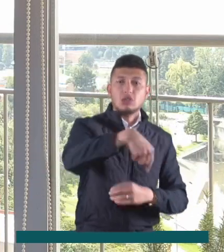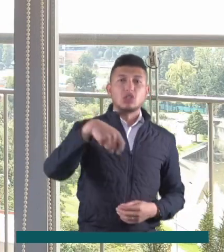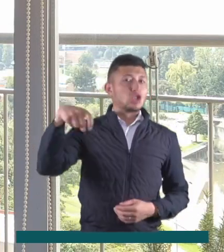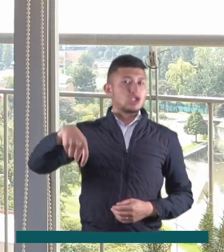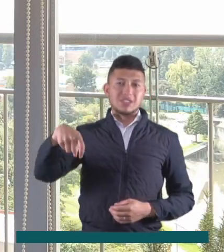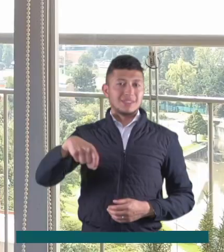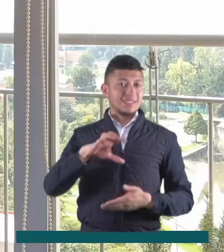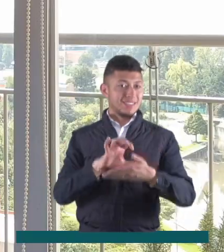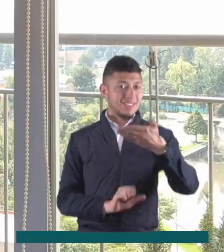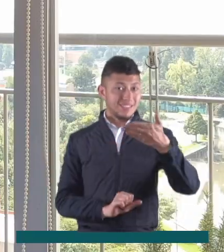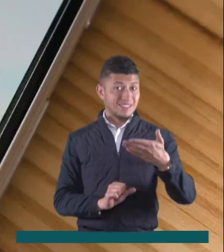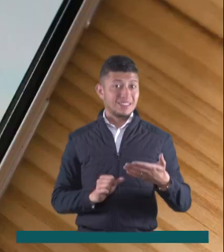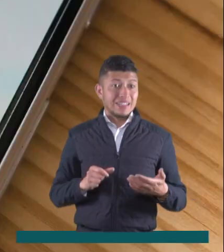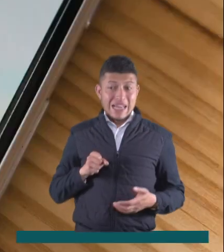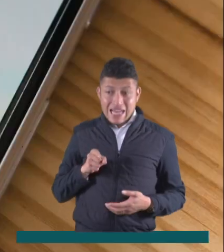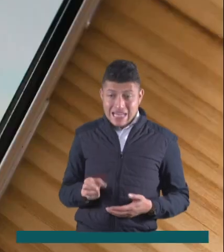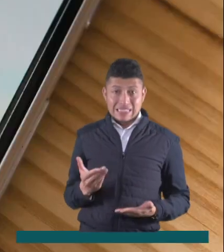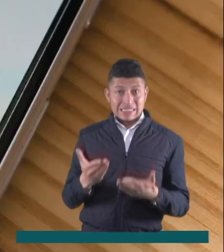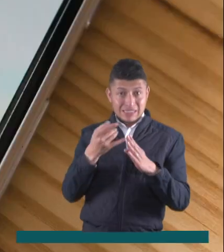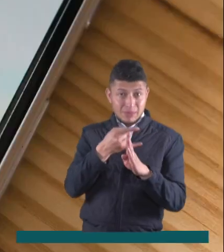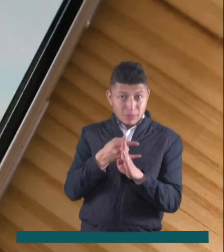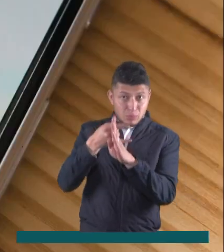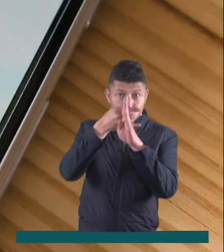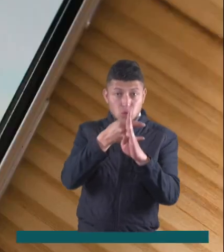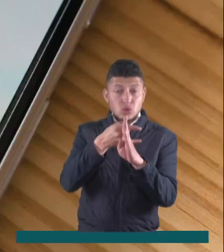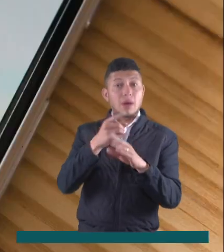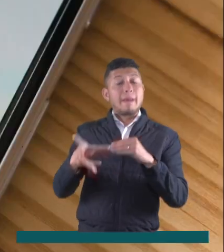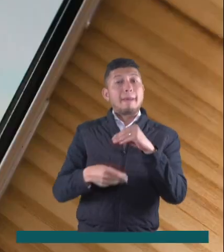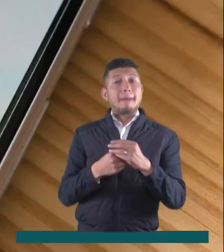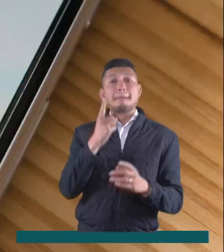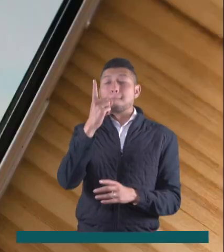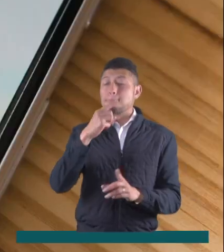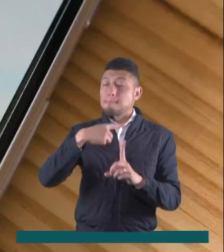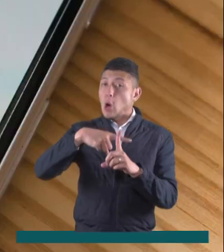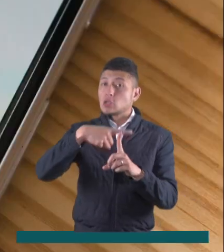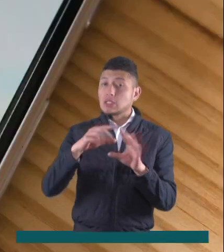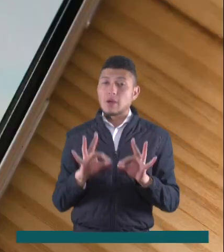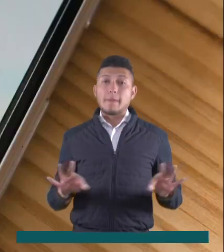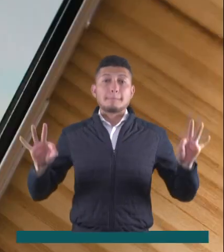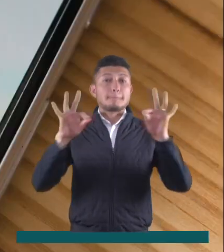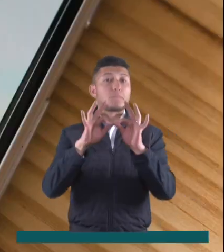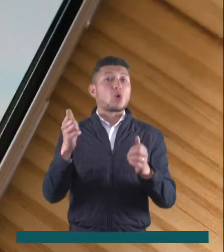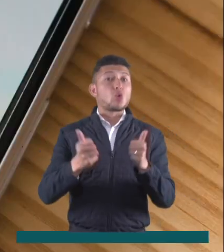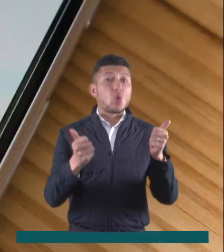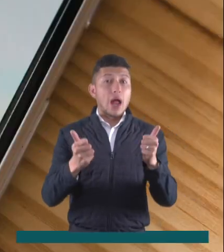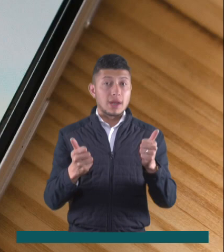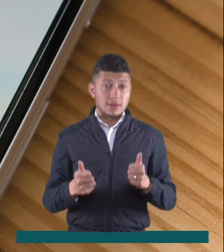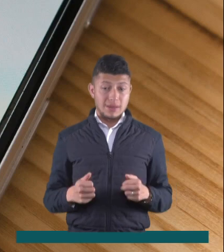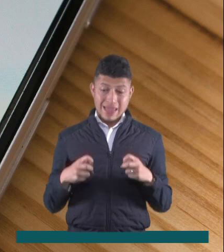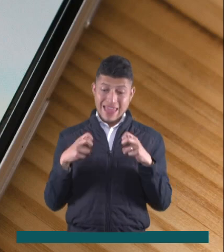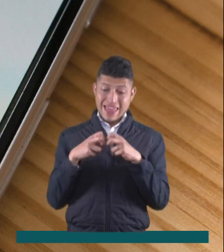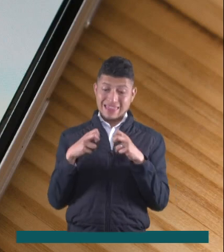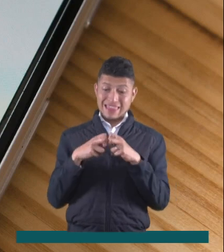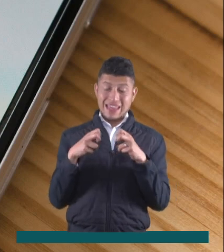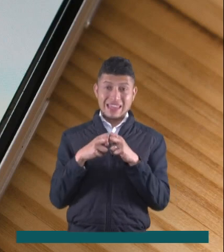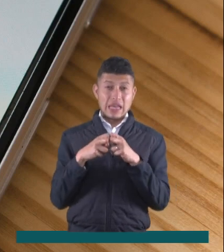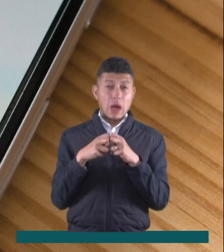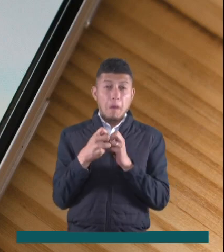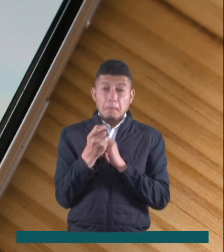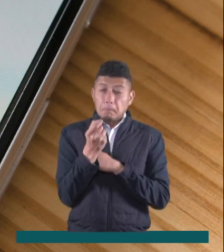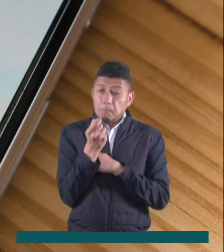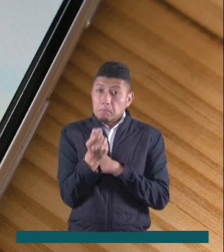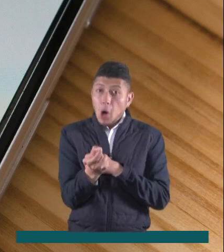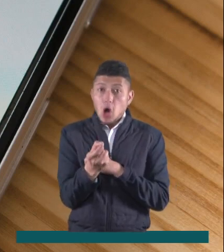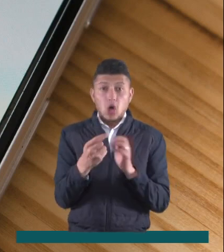Además de la obvia conveniencia de este sistema, hay una ventaja adicional y muy importante. Ofrece un consumo de energía